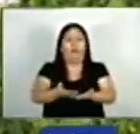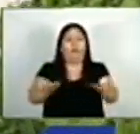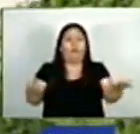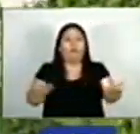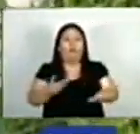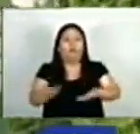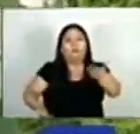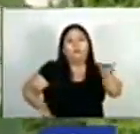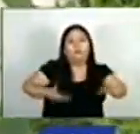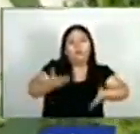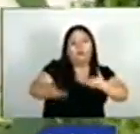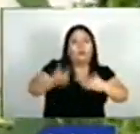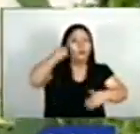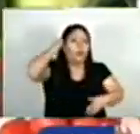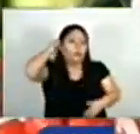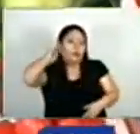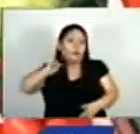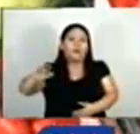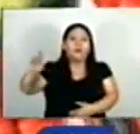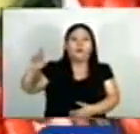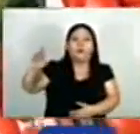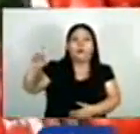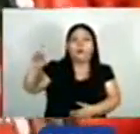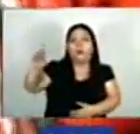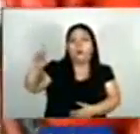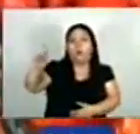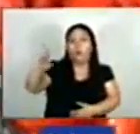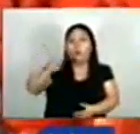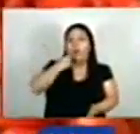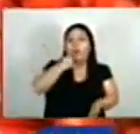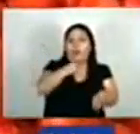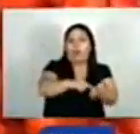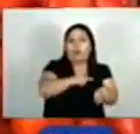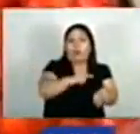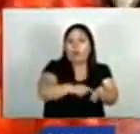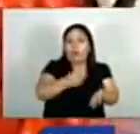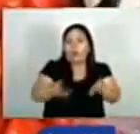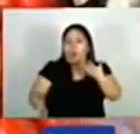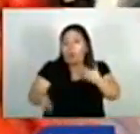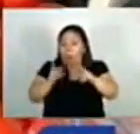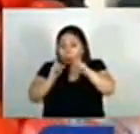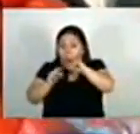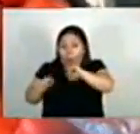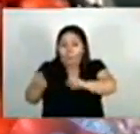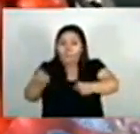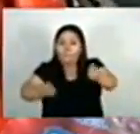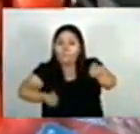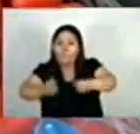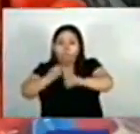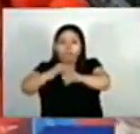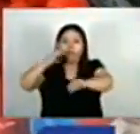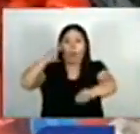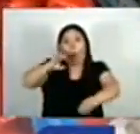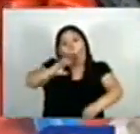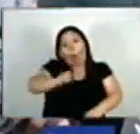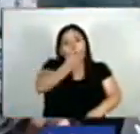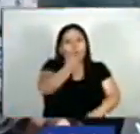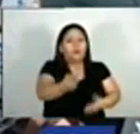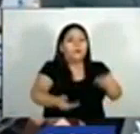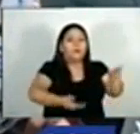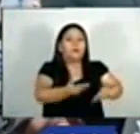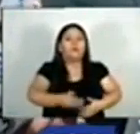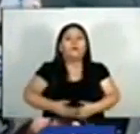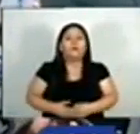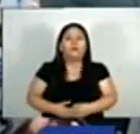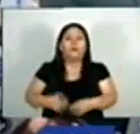mercados, Ricardo Salazar denuncia una posible especulación de transportistas y comerciantes. También